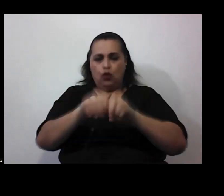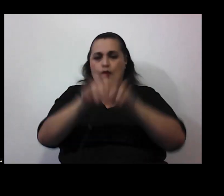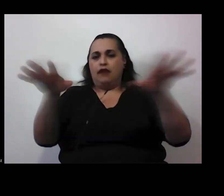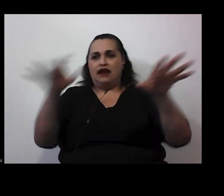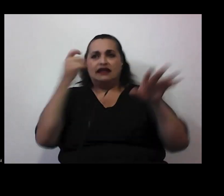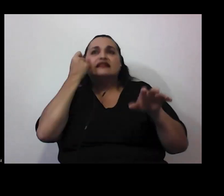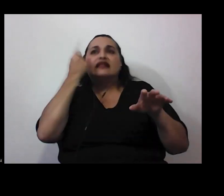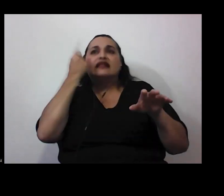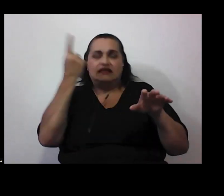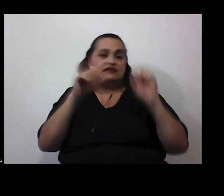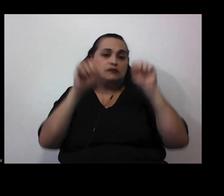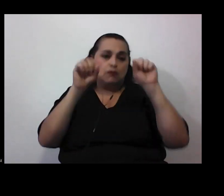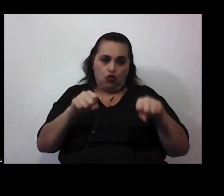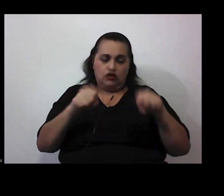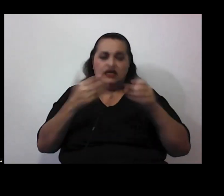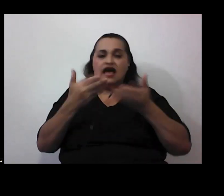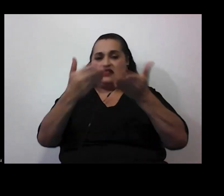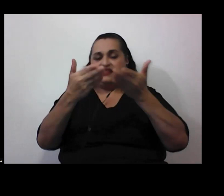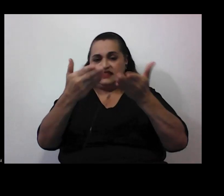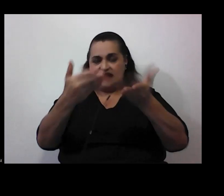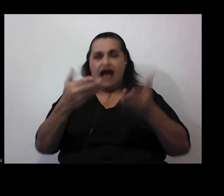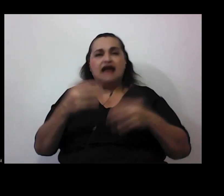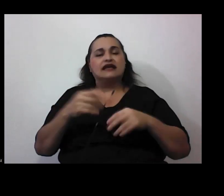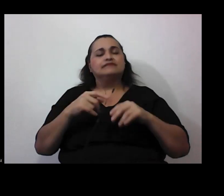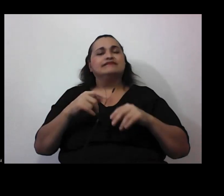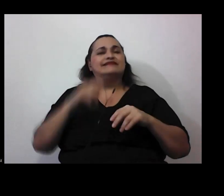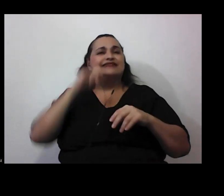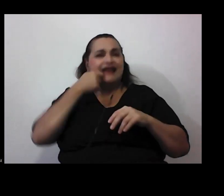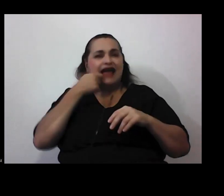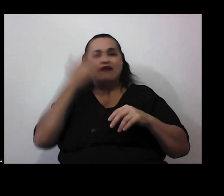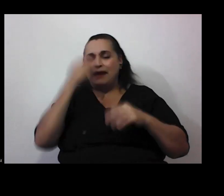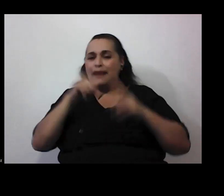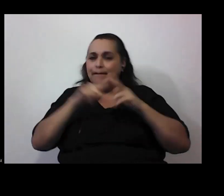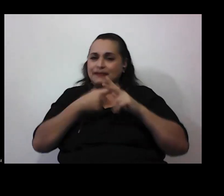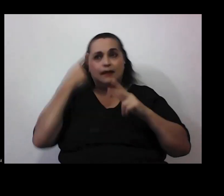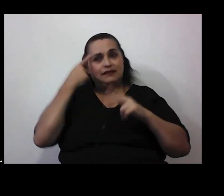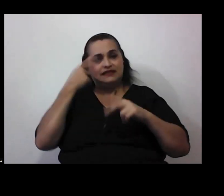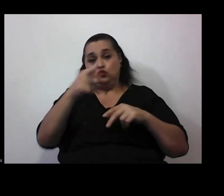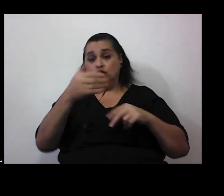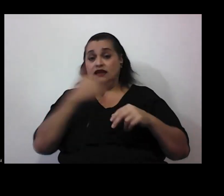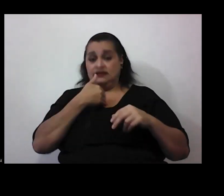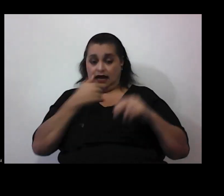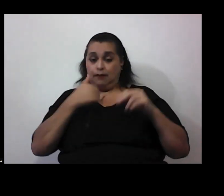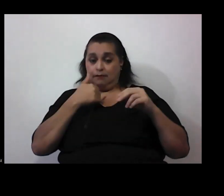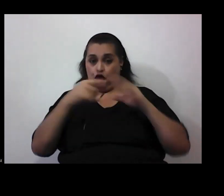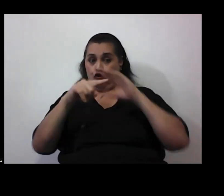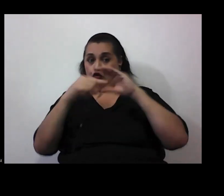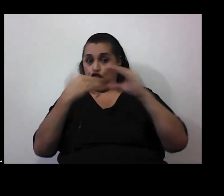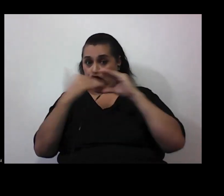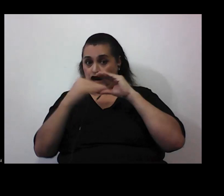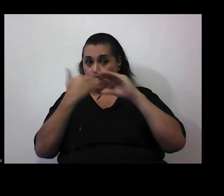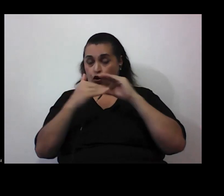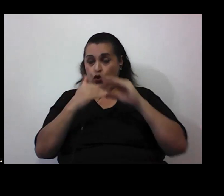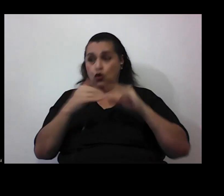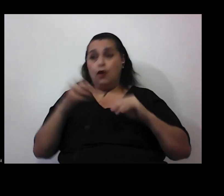que podría darles pistas para empezar a pensar este asunto entonces ustedes tienen mi mail y además si no no sé